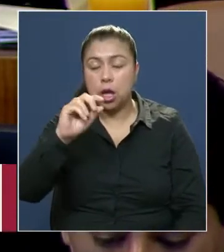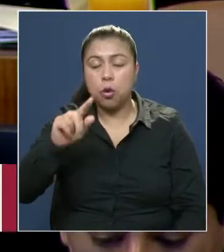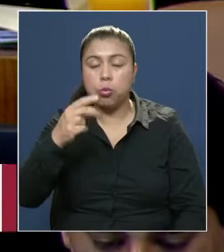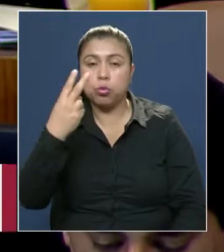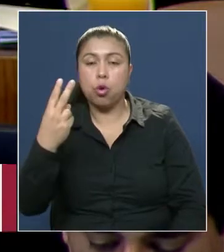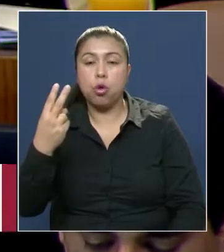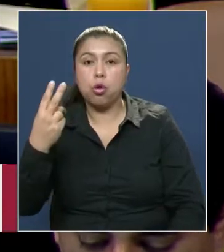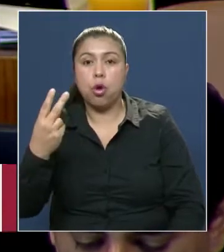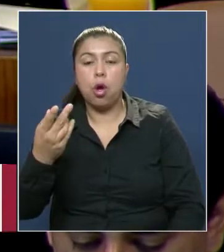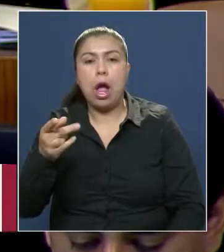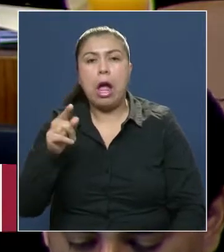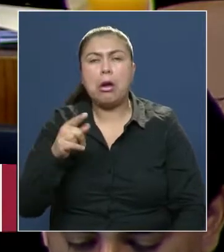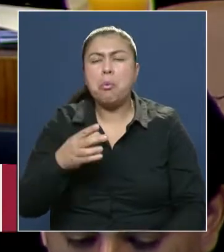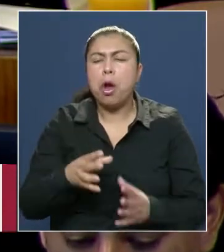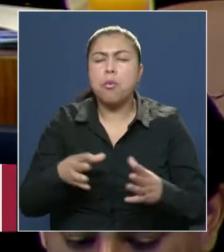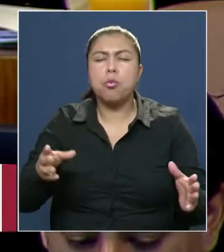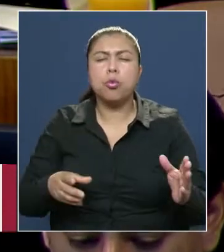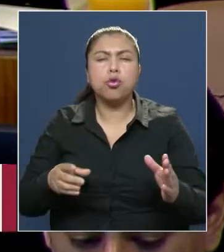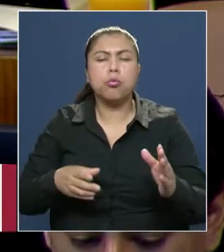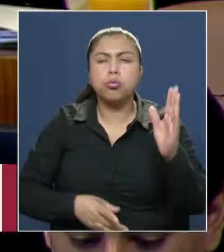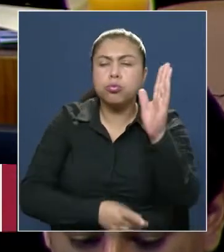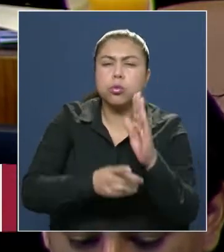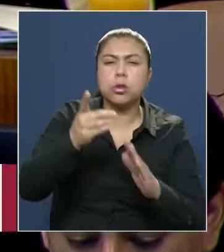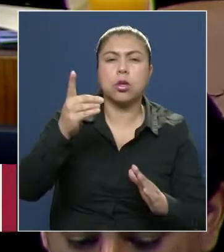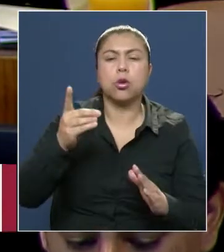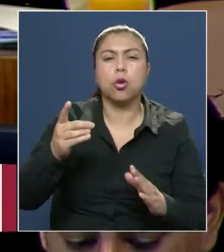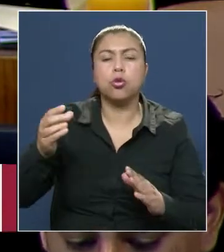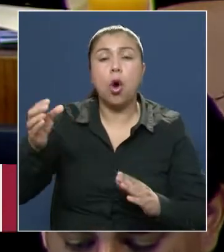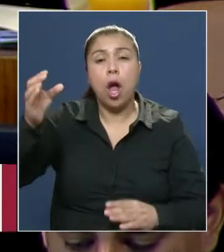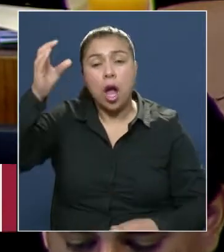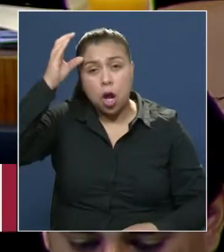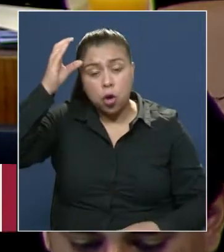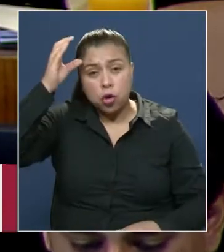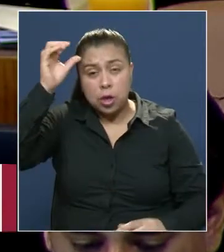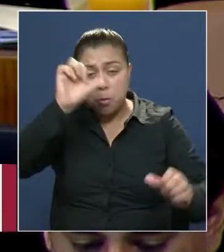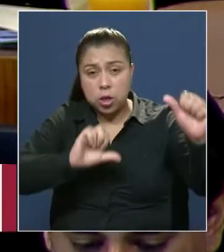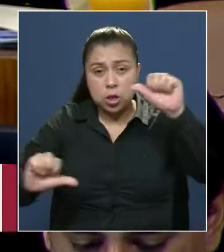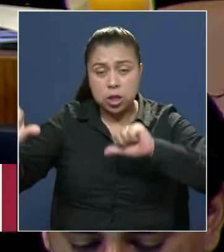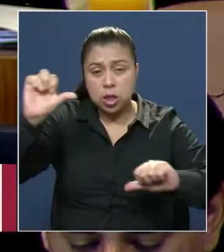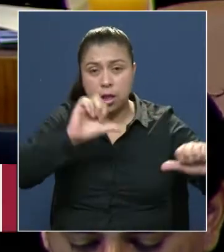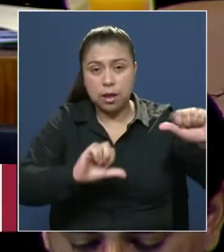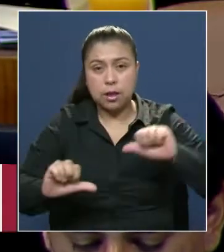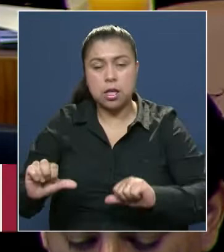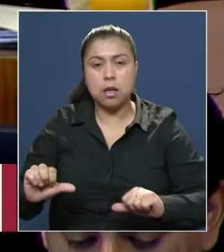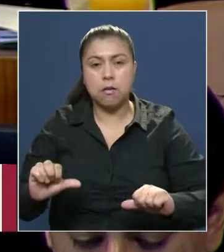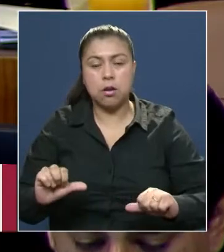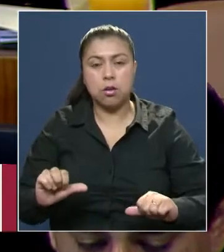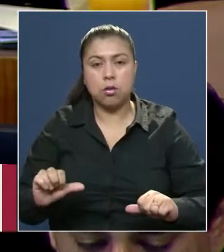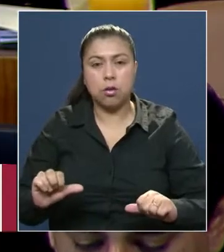cuanto a financiamiento y ponerlo como prioridad, el que el conocimiento científico pueda ser